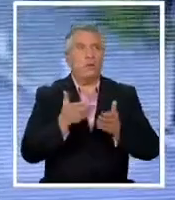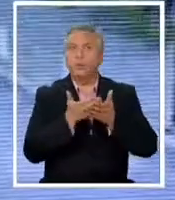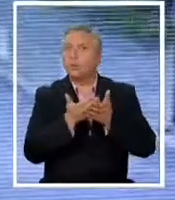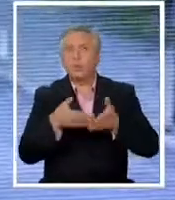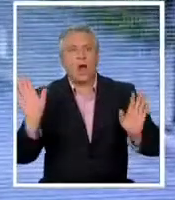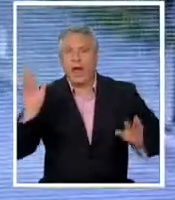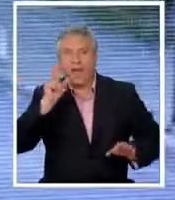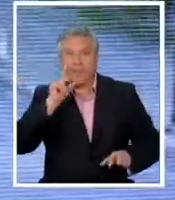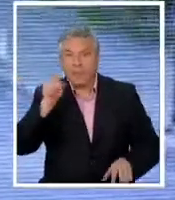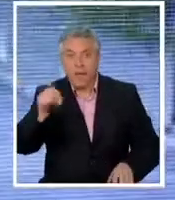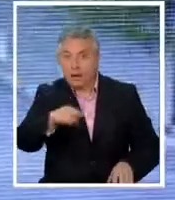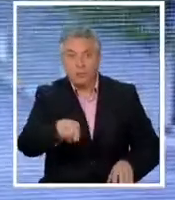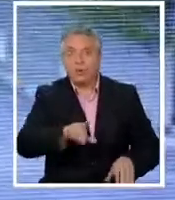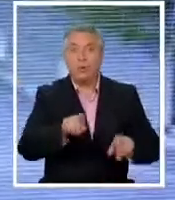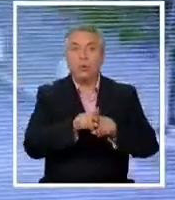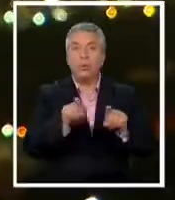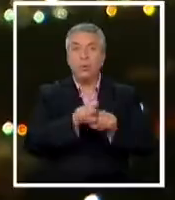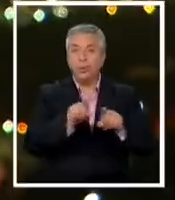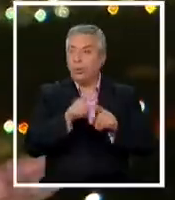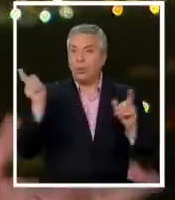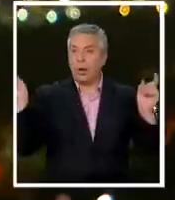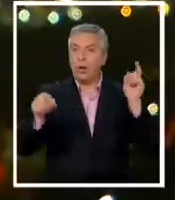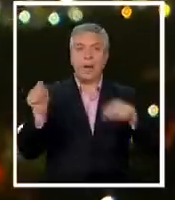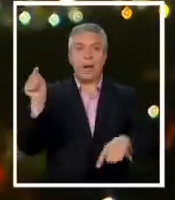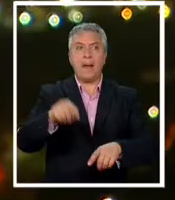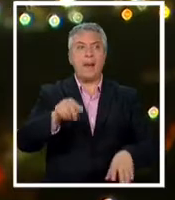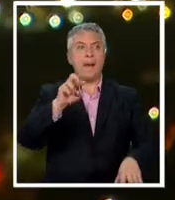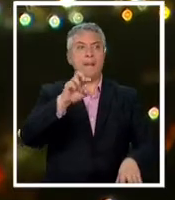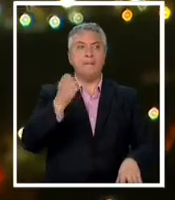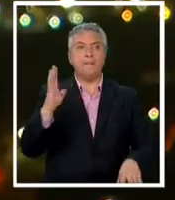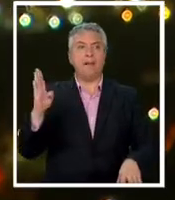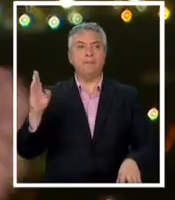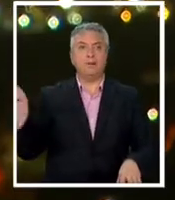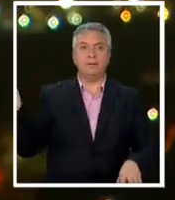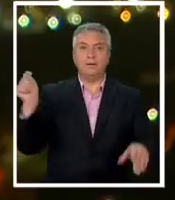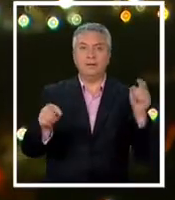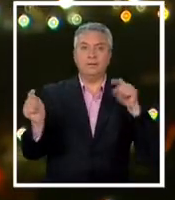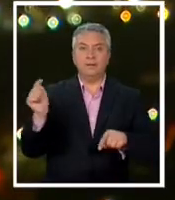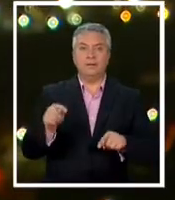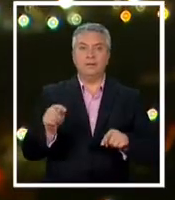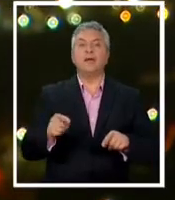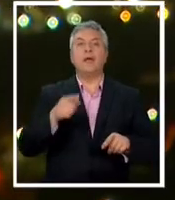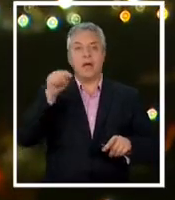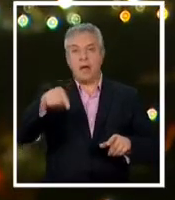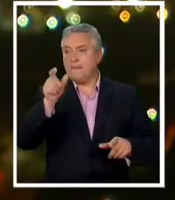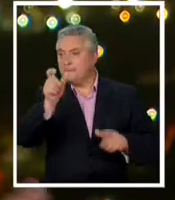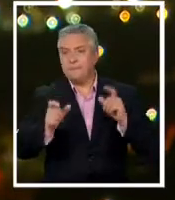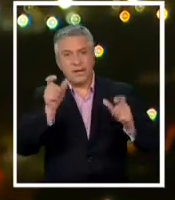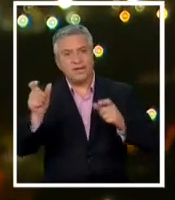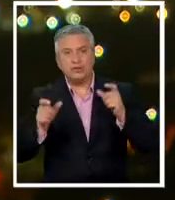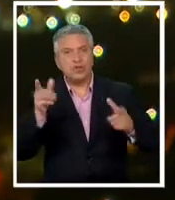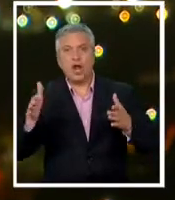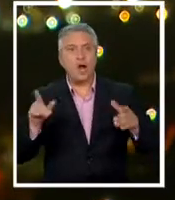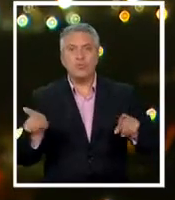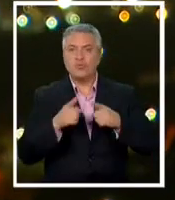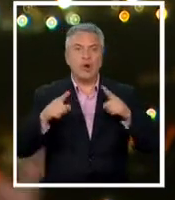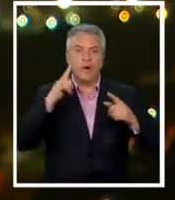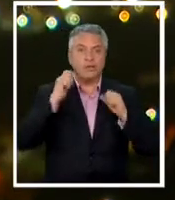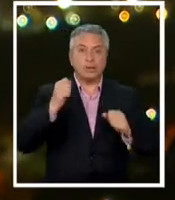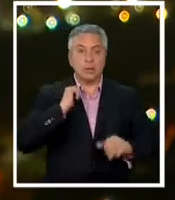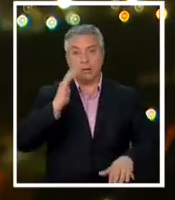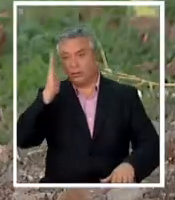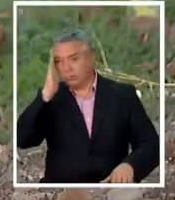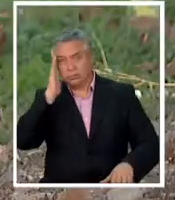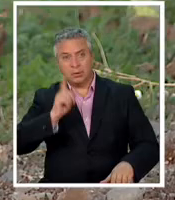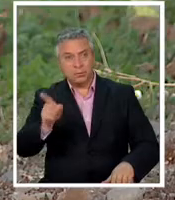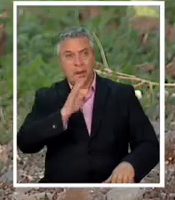esto se transforma en un pub viene gente a tomar trago viene gente a poner música fuerte nosotros no podemos descansar nuestras